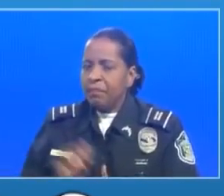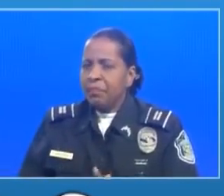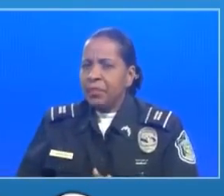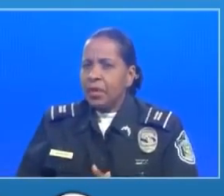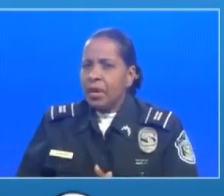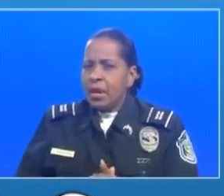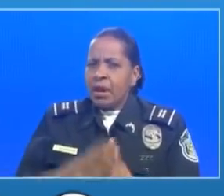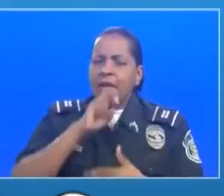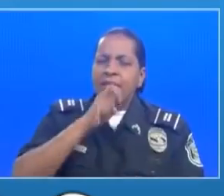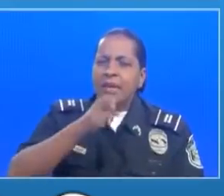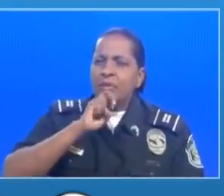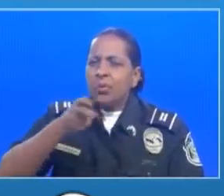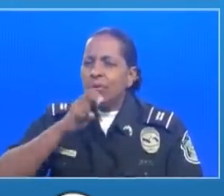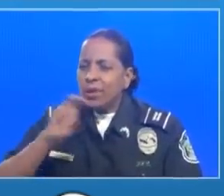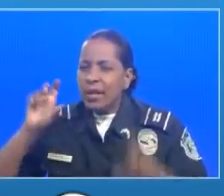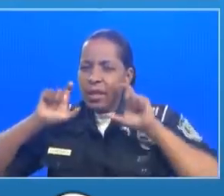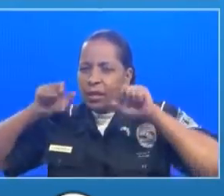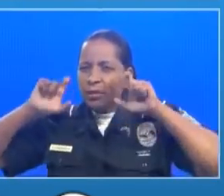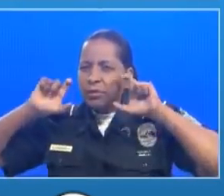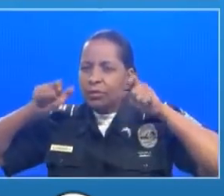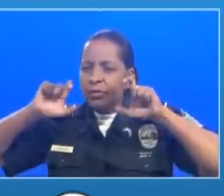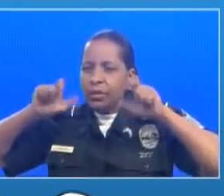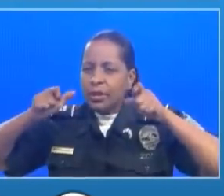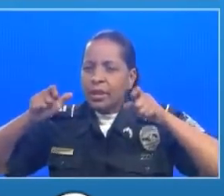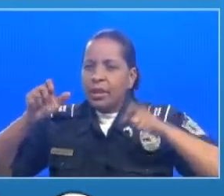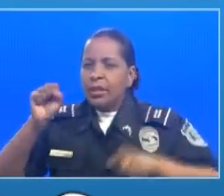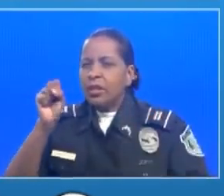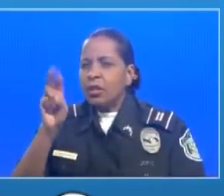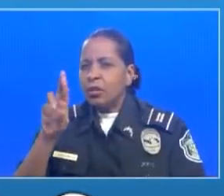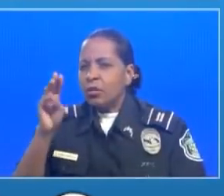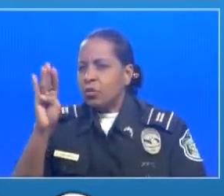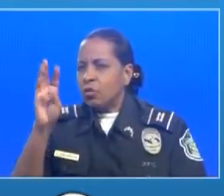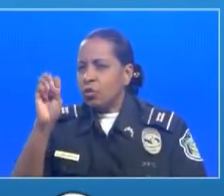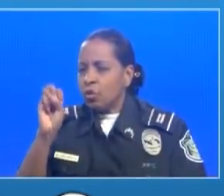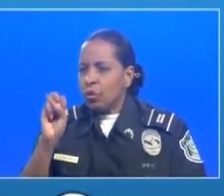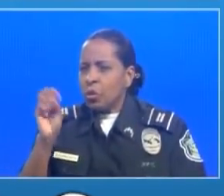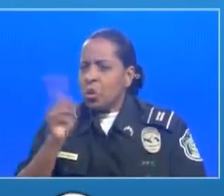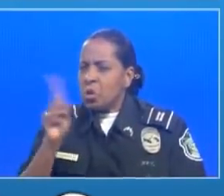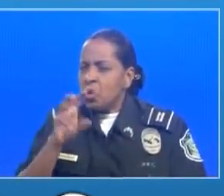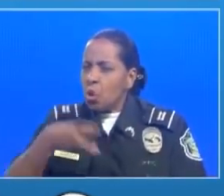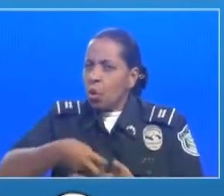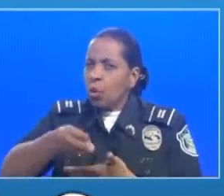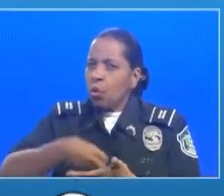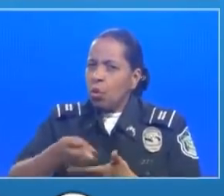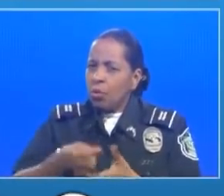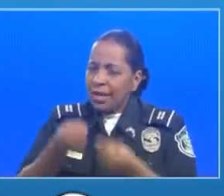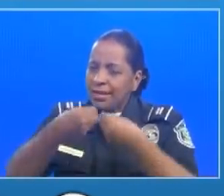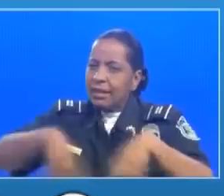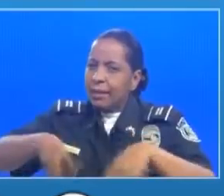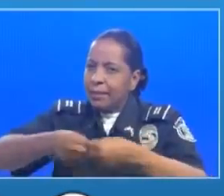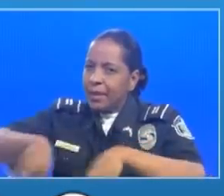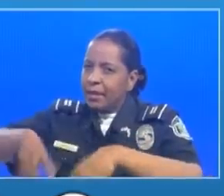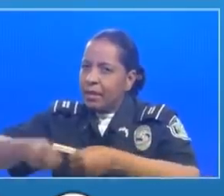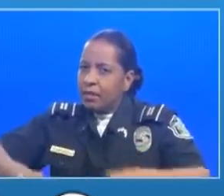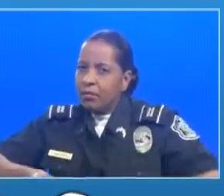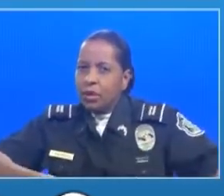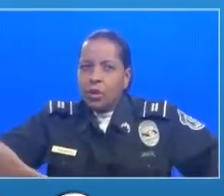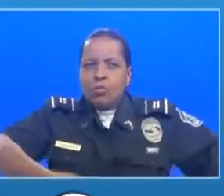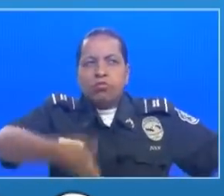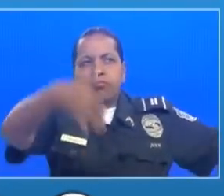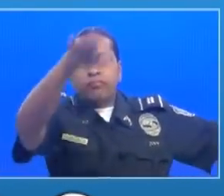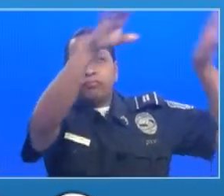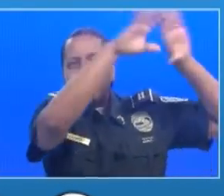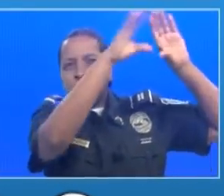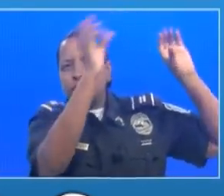productores en Chiriquí de maíz y sorbo por la no compra estos productos que se están perdiendo en los repósitos según ellos